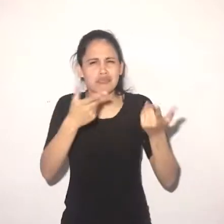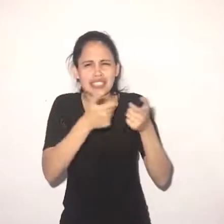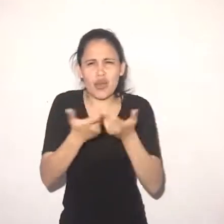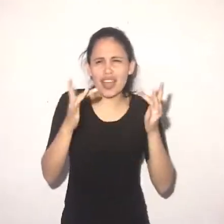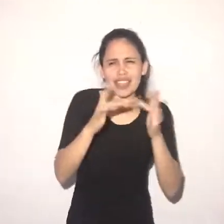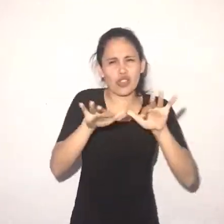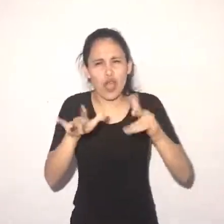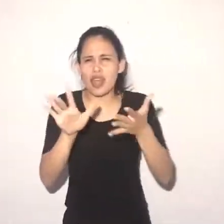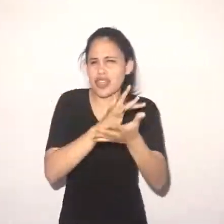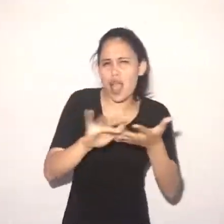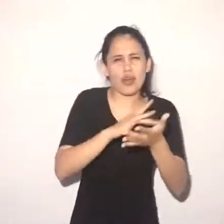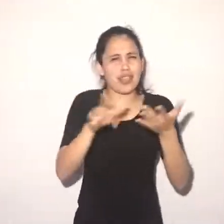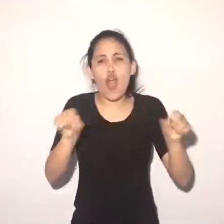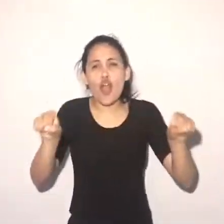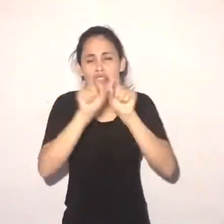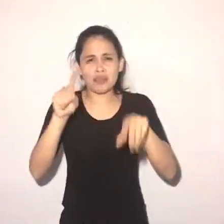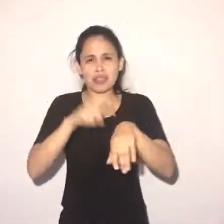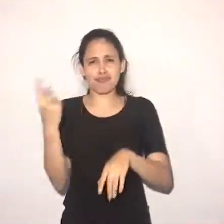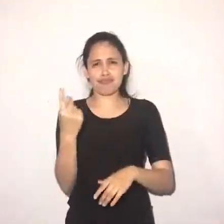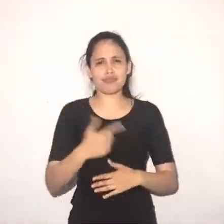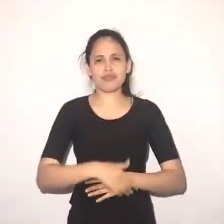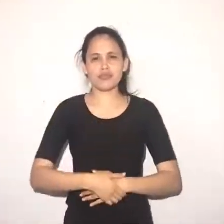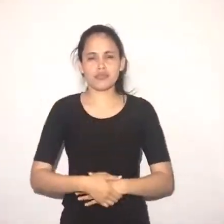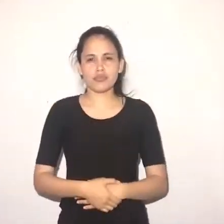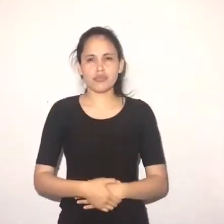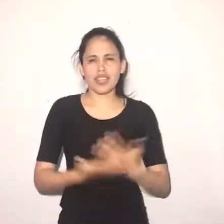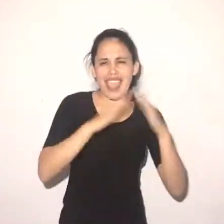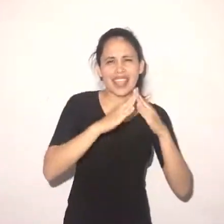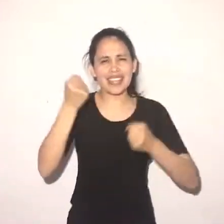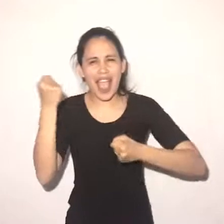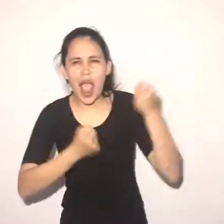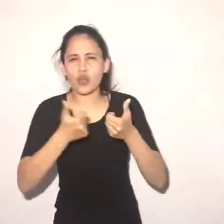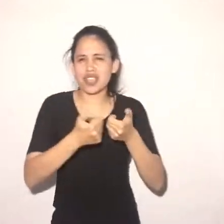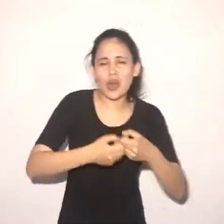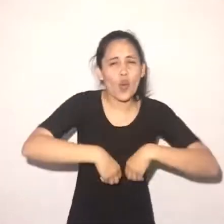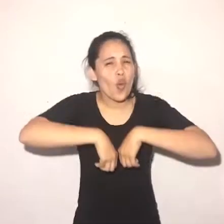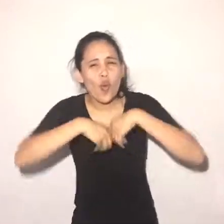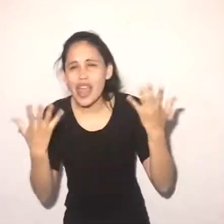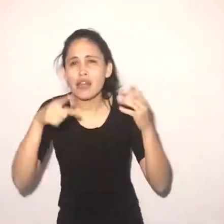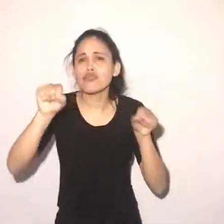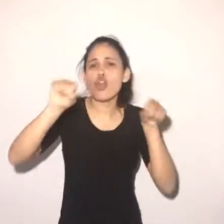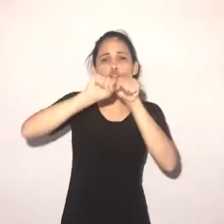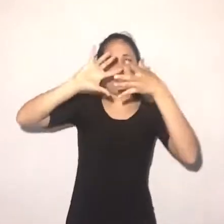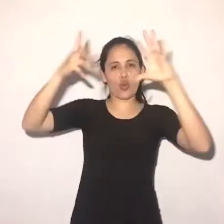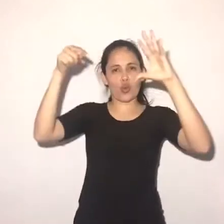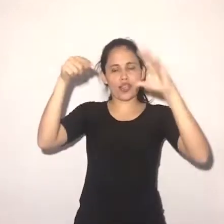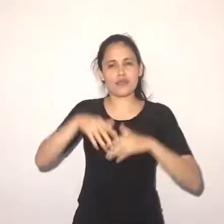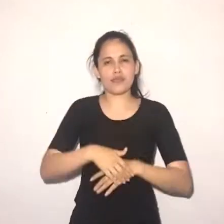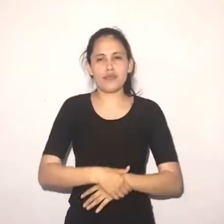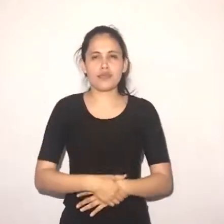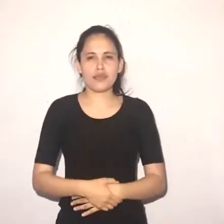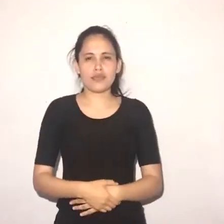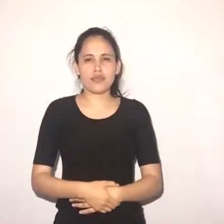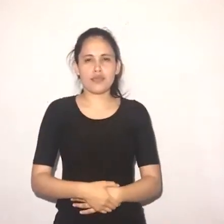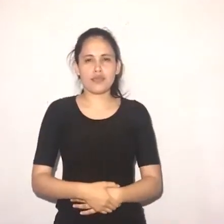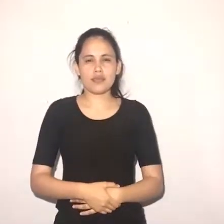conectados a la vez. Una casa, un auto, un teléfono, cualquier dispositivo que esté conectado a la nube. La pregunta que se hace el mundo es ¿cuál va a ser el impacto